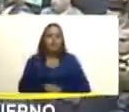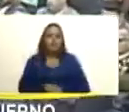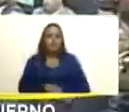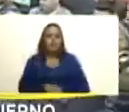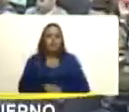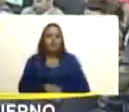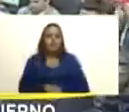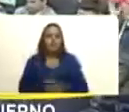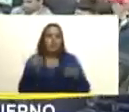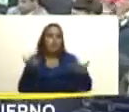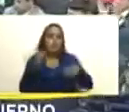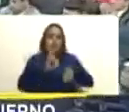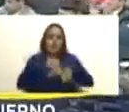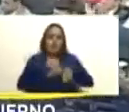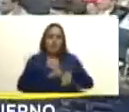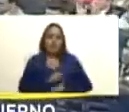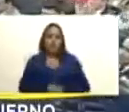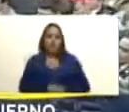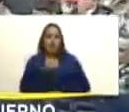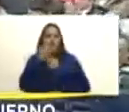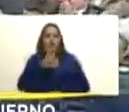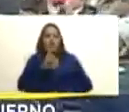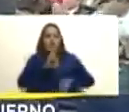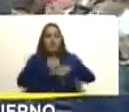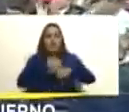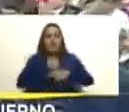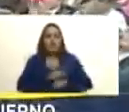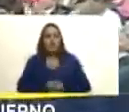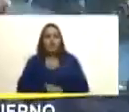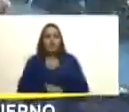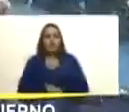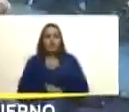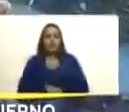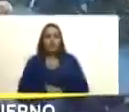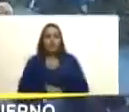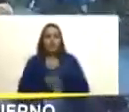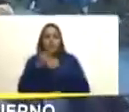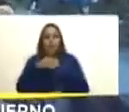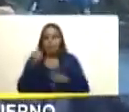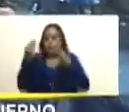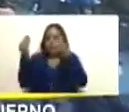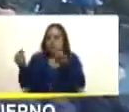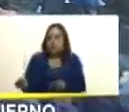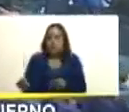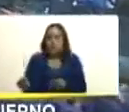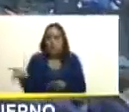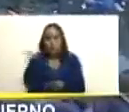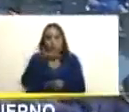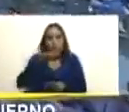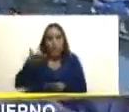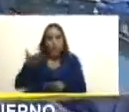hora buen momento estará en sus manos diputados diputadas